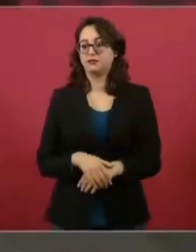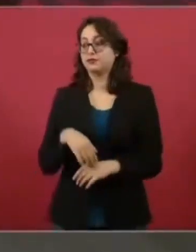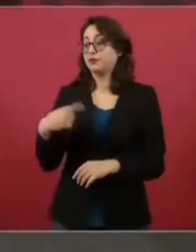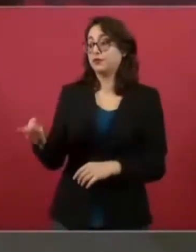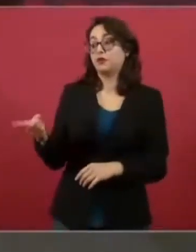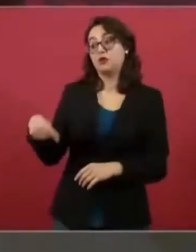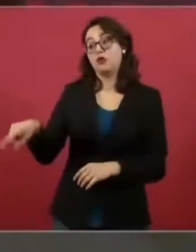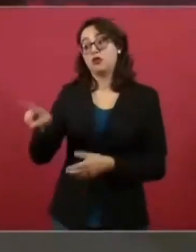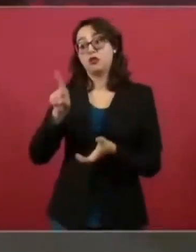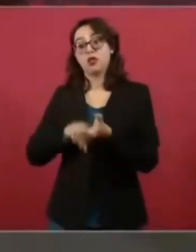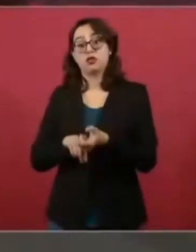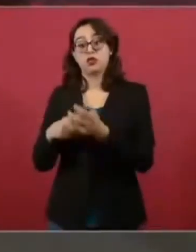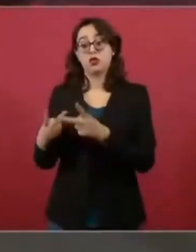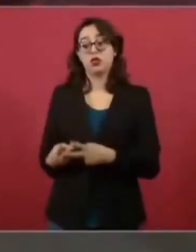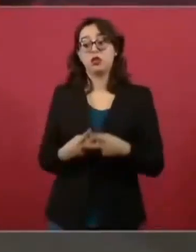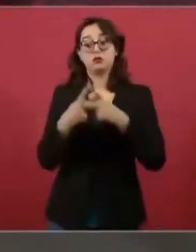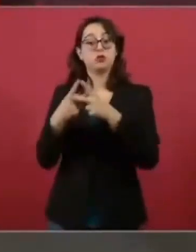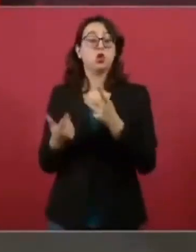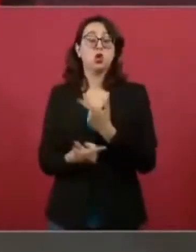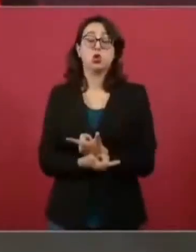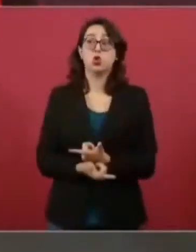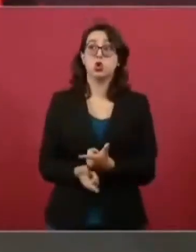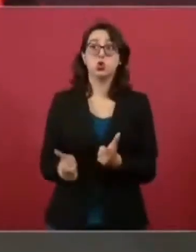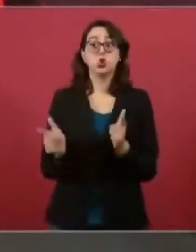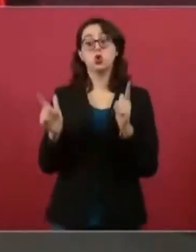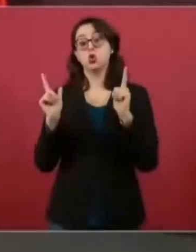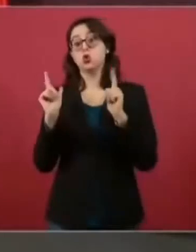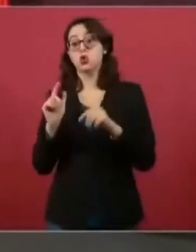Zuckerman, ¿no? Y todos estos